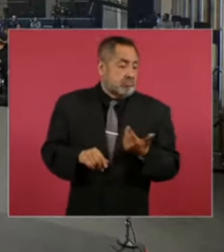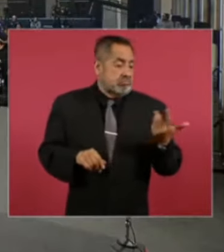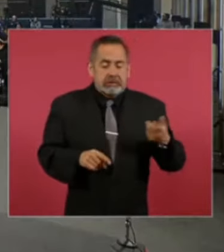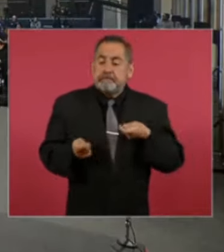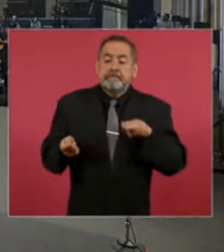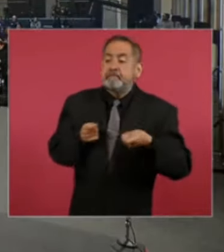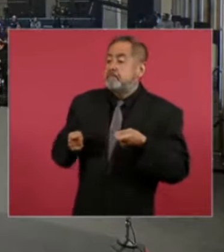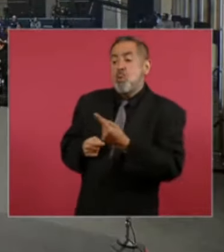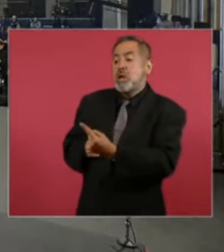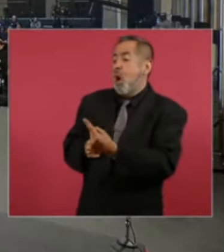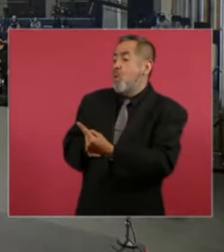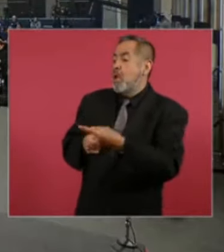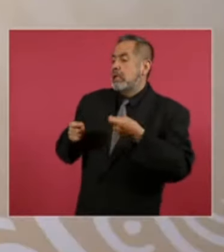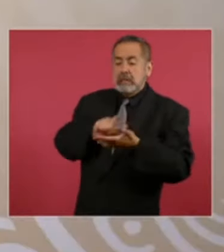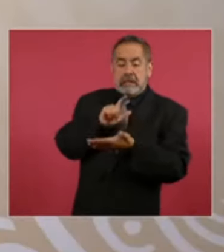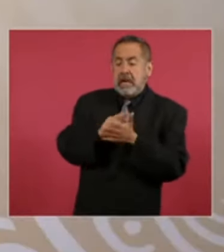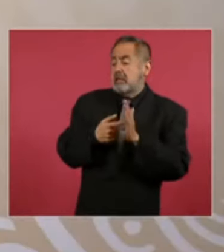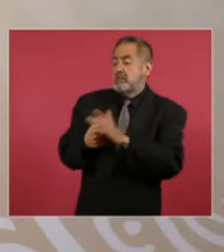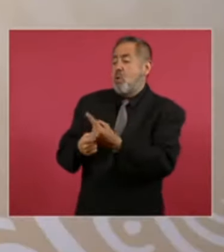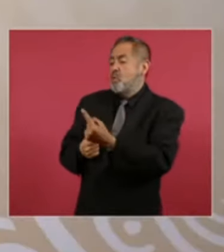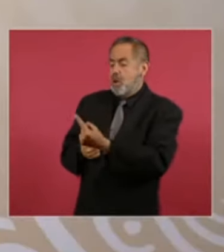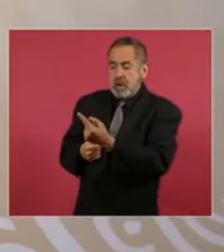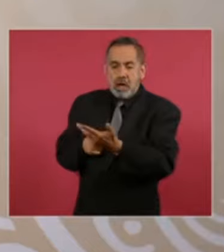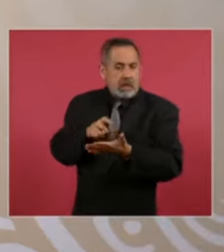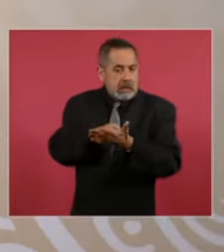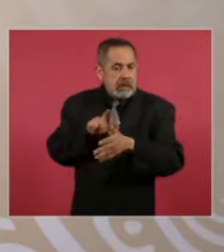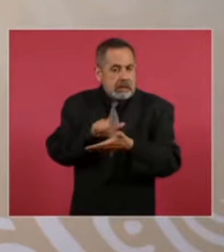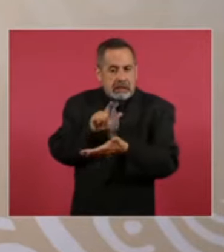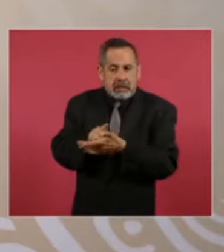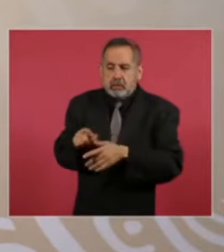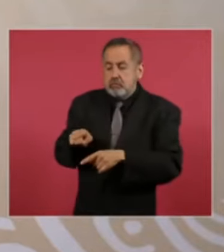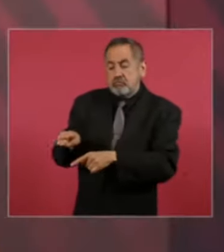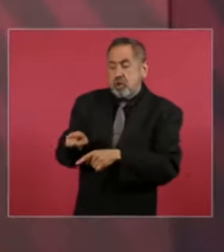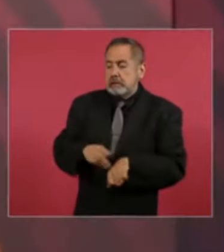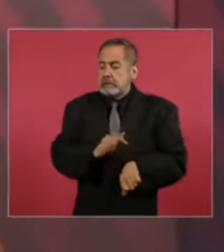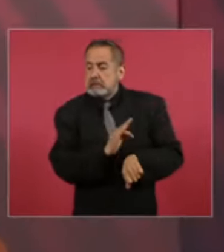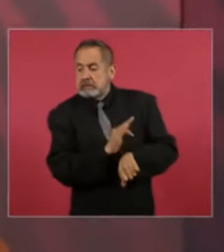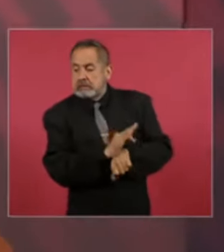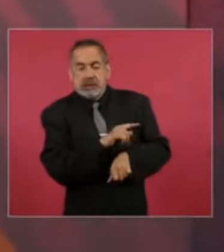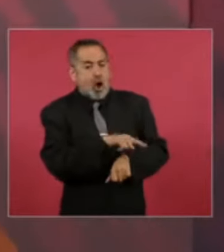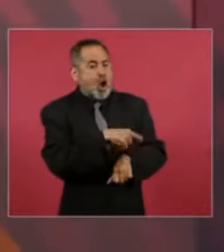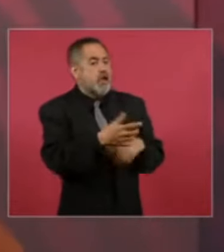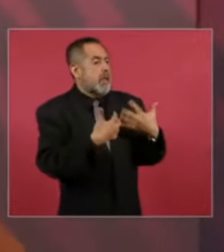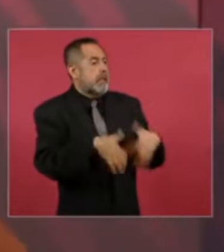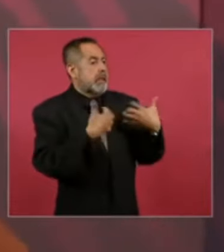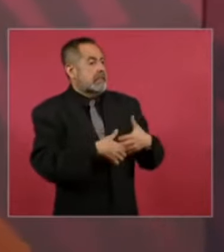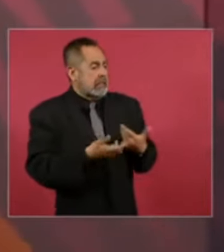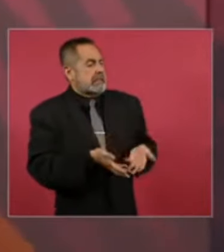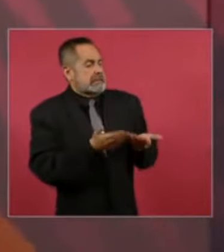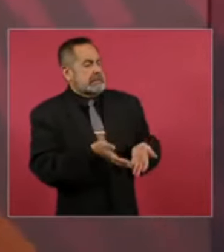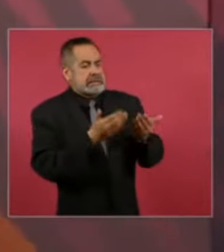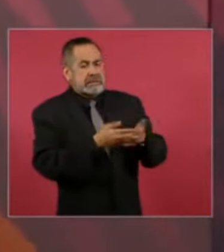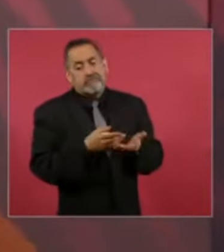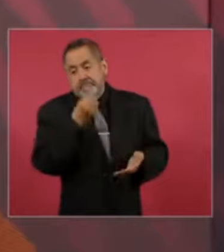del INE, sean elegidos en voto directo por el pueblo de México. Amigos y amigas, vamos a ir a la conferencia.